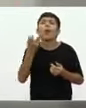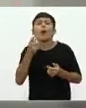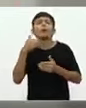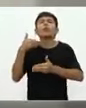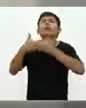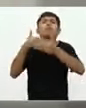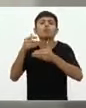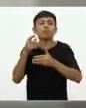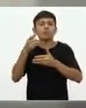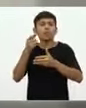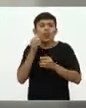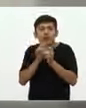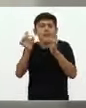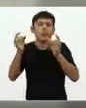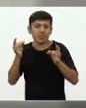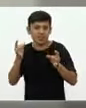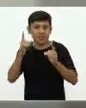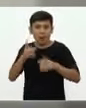evolucionando el nivel de contagio y el nivel de positivos.